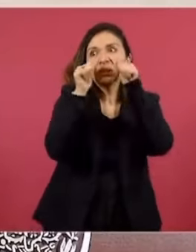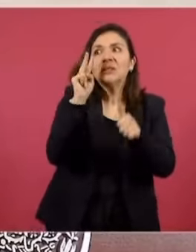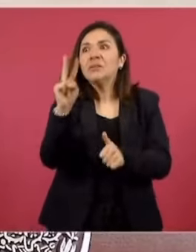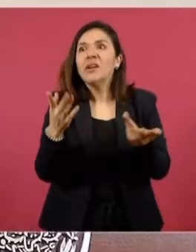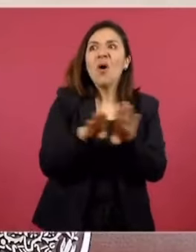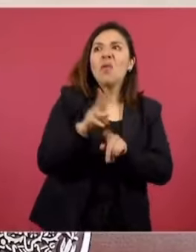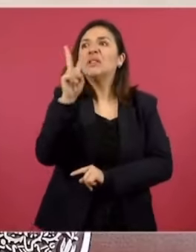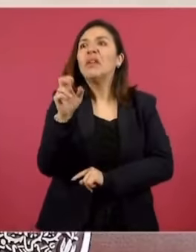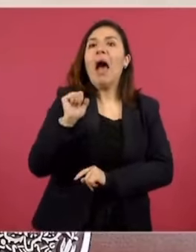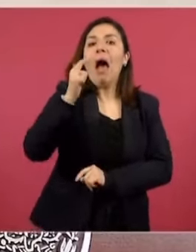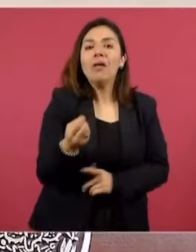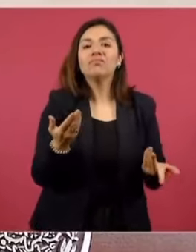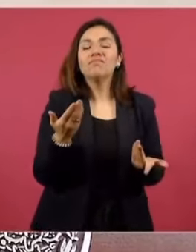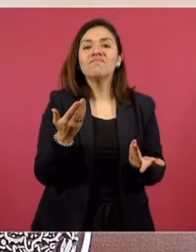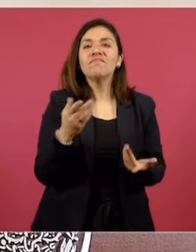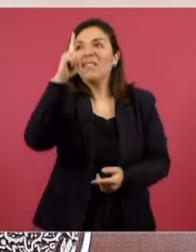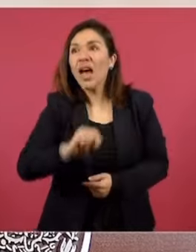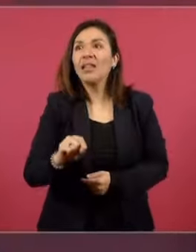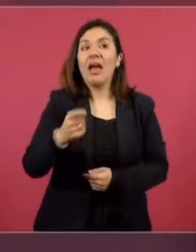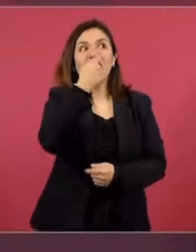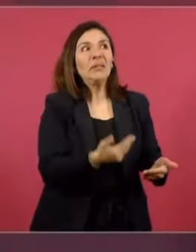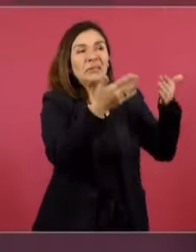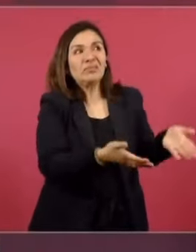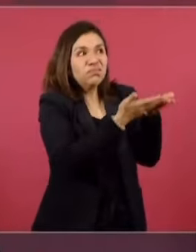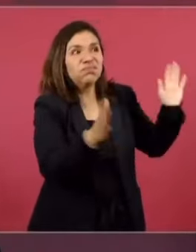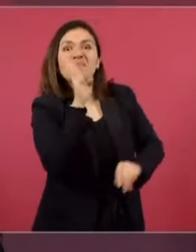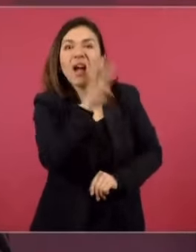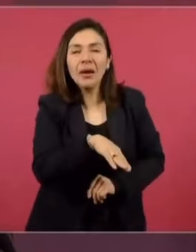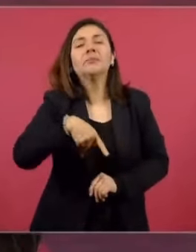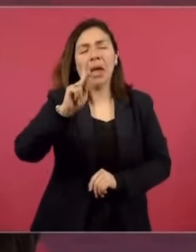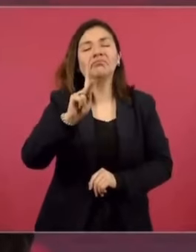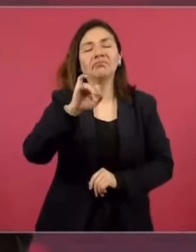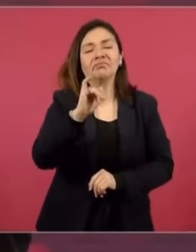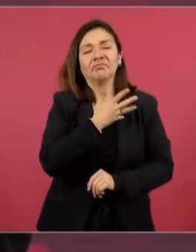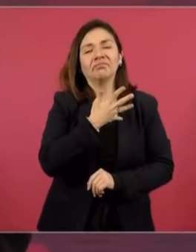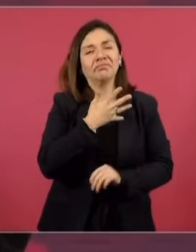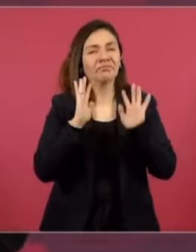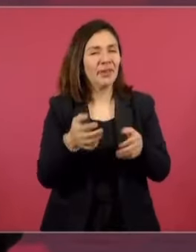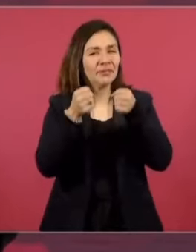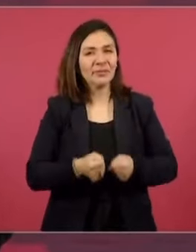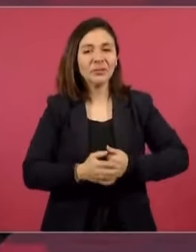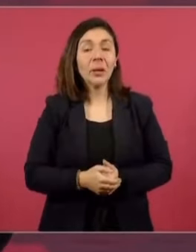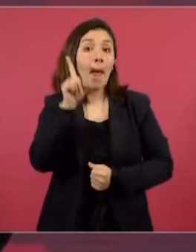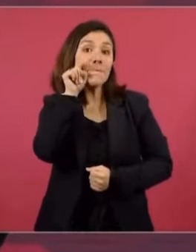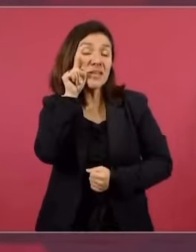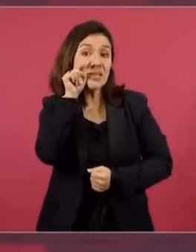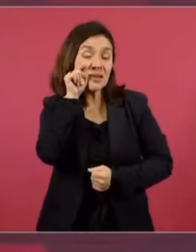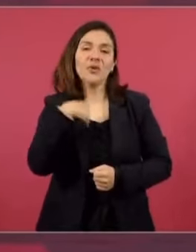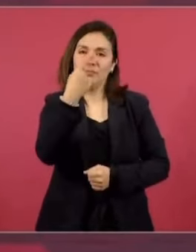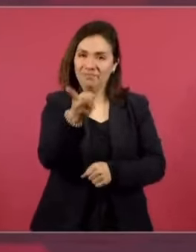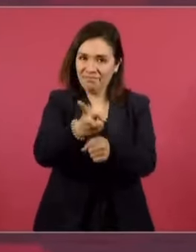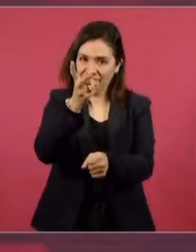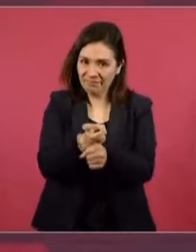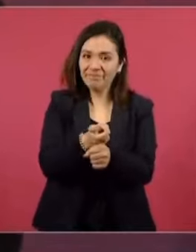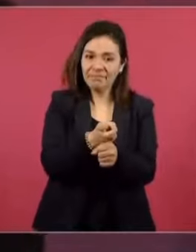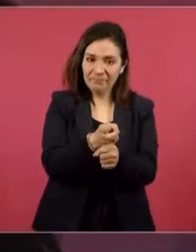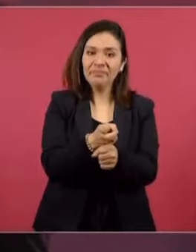y quisieran que no esté la farmacia, pero sí va a estar para mañana. Les invito,